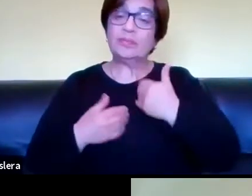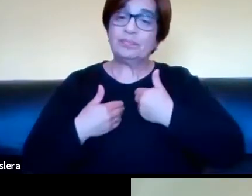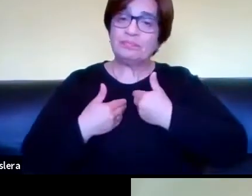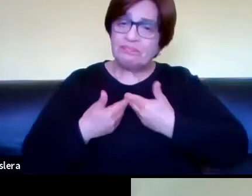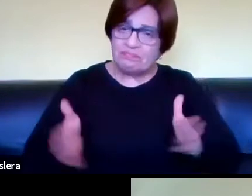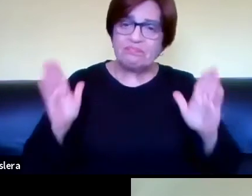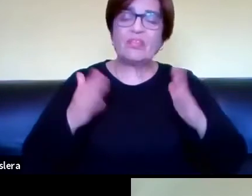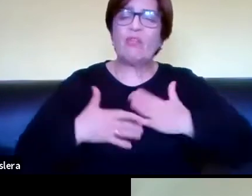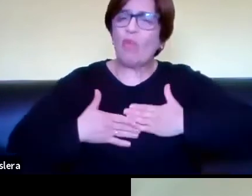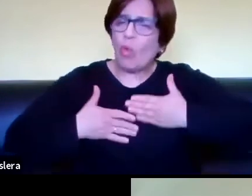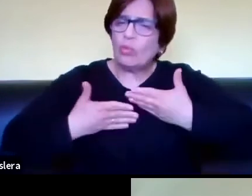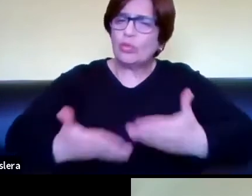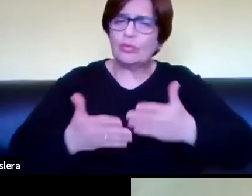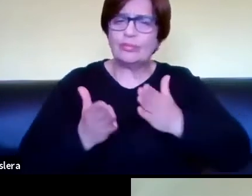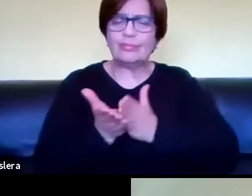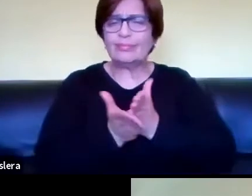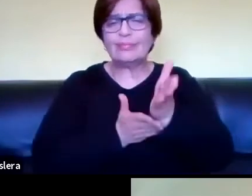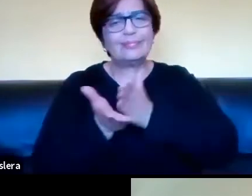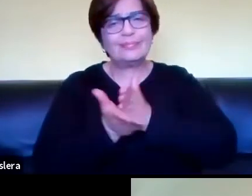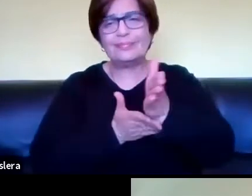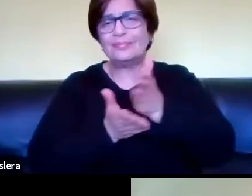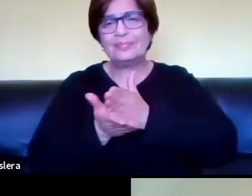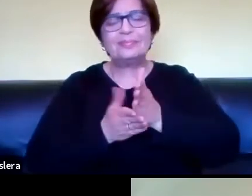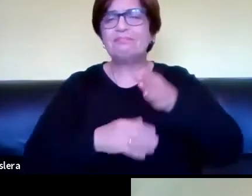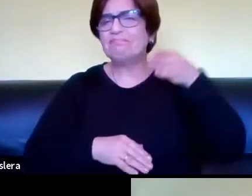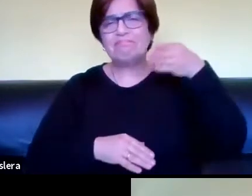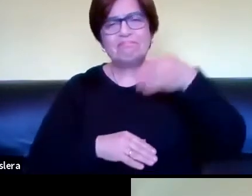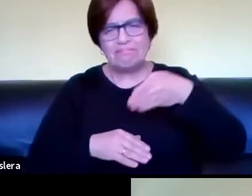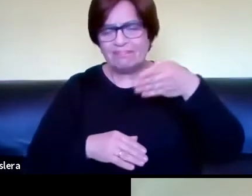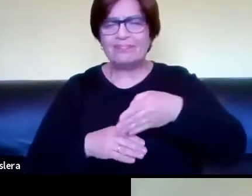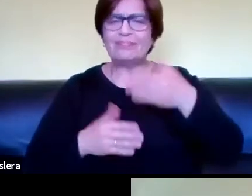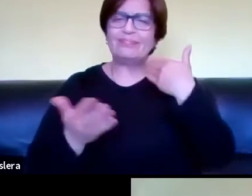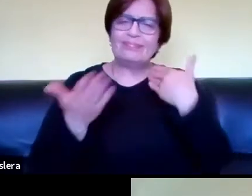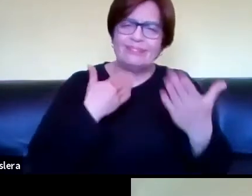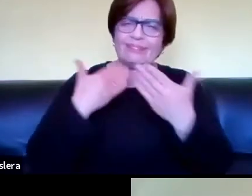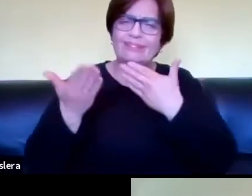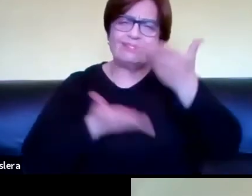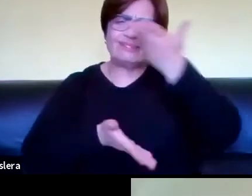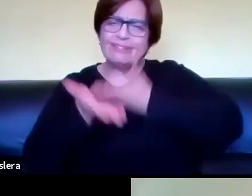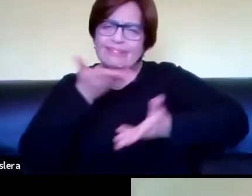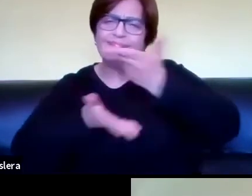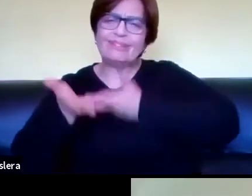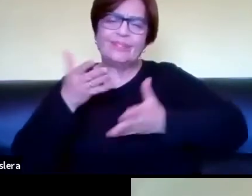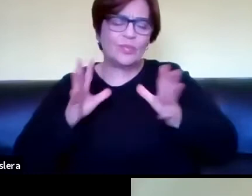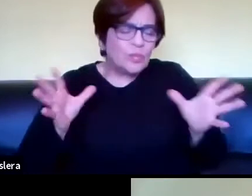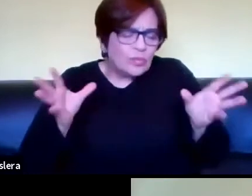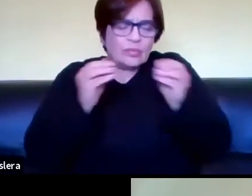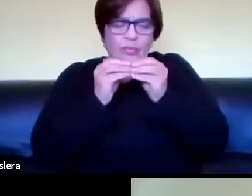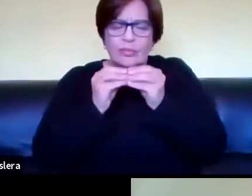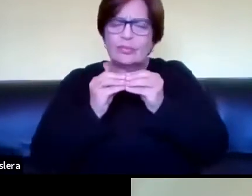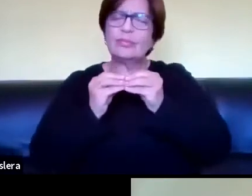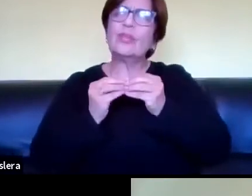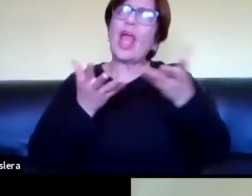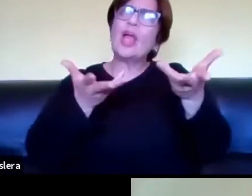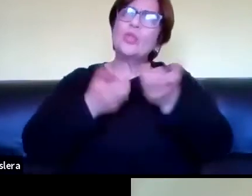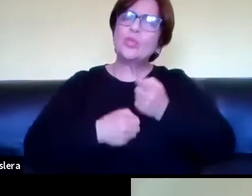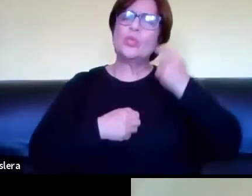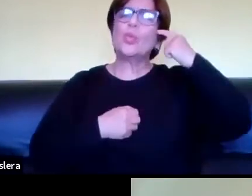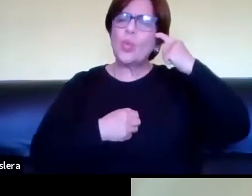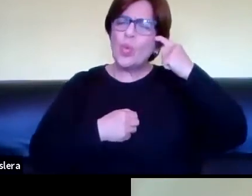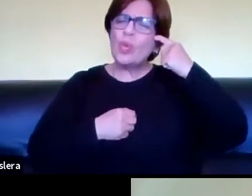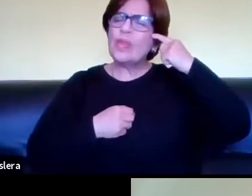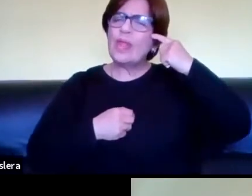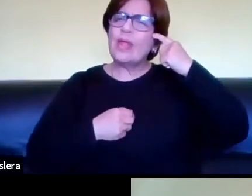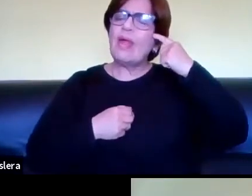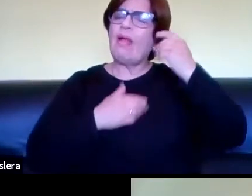siempre bien dispuesto para participar y para conversar y acompañarnos a pensar en